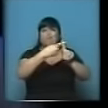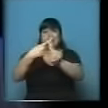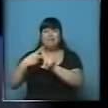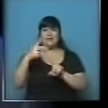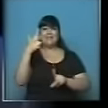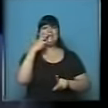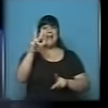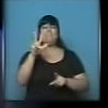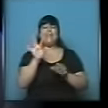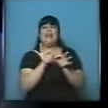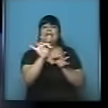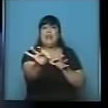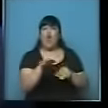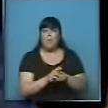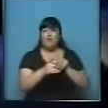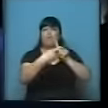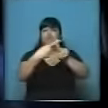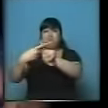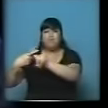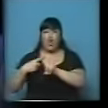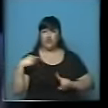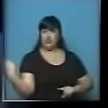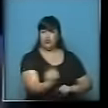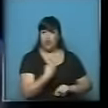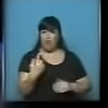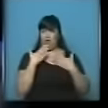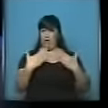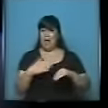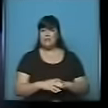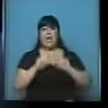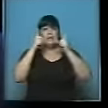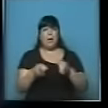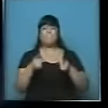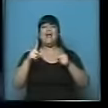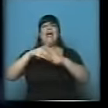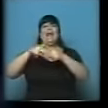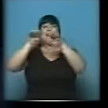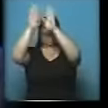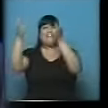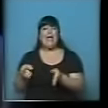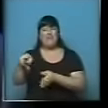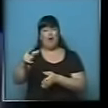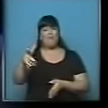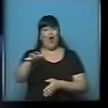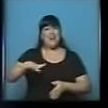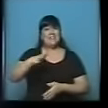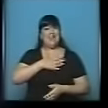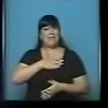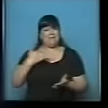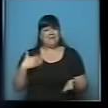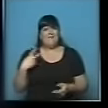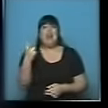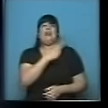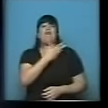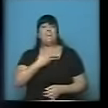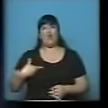kilómetros de fibra óptica en nuestro país, un lugar de vanguardia como Tecnópolis, que lamentablemente, como jefe de gobierno,